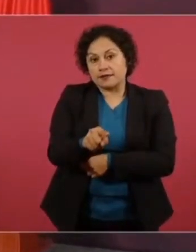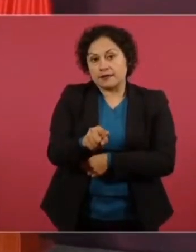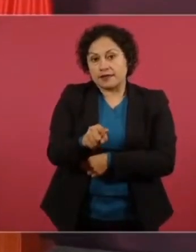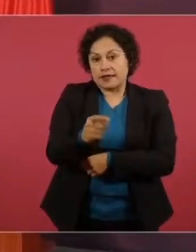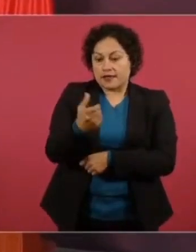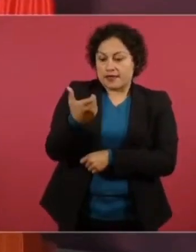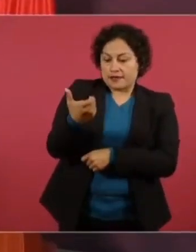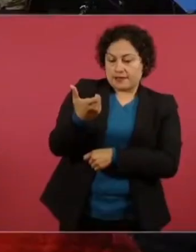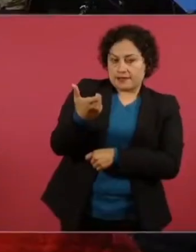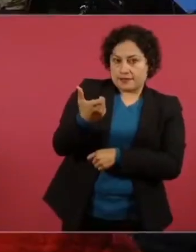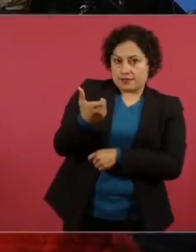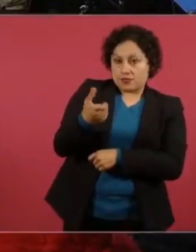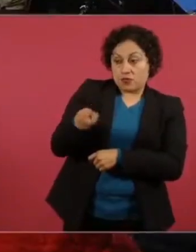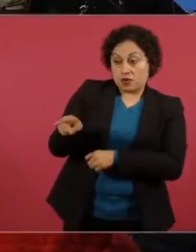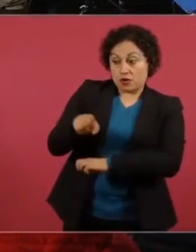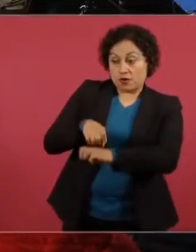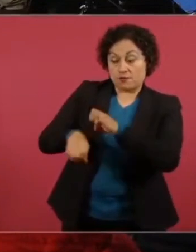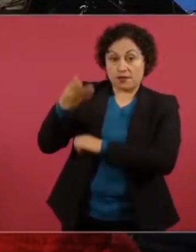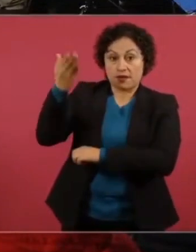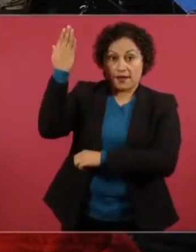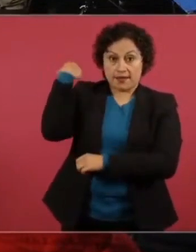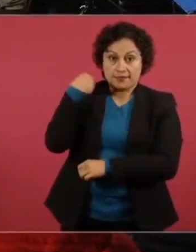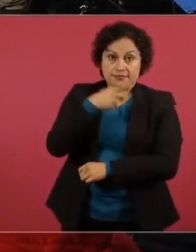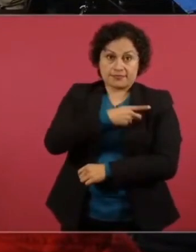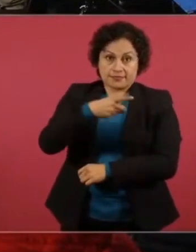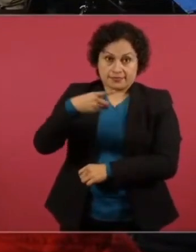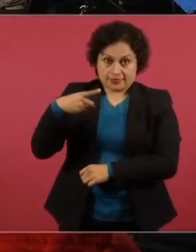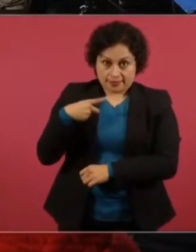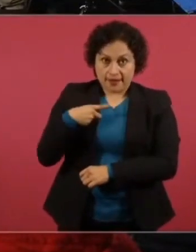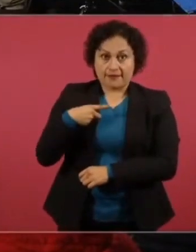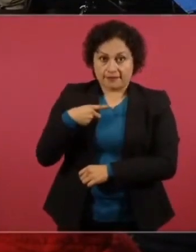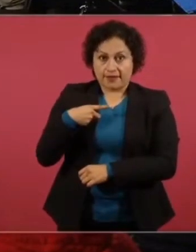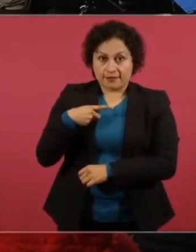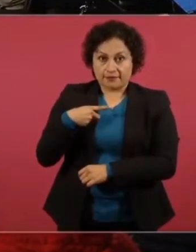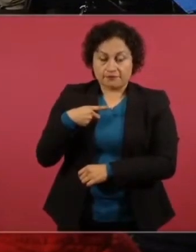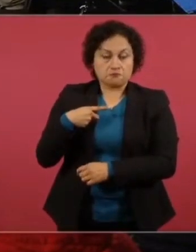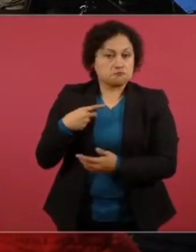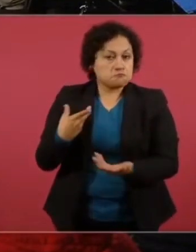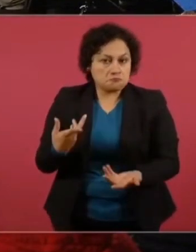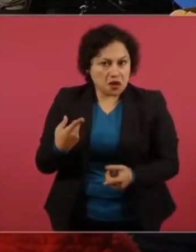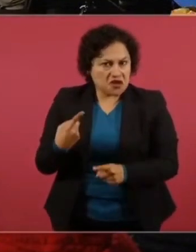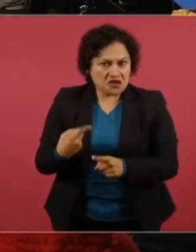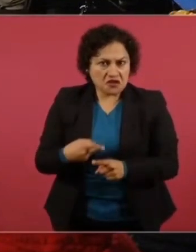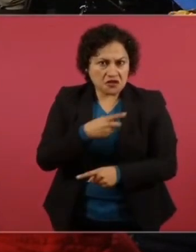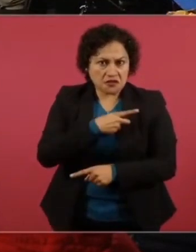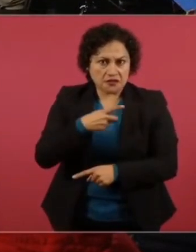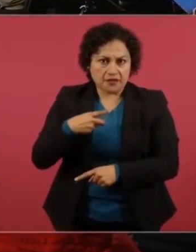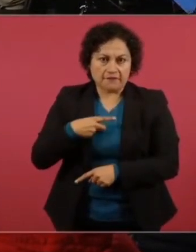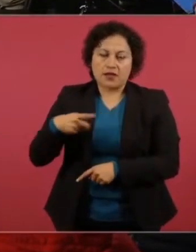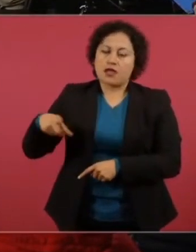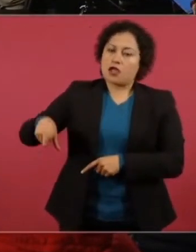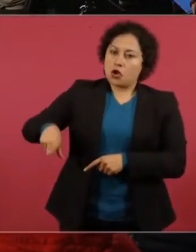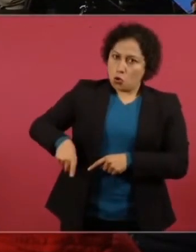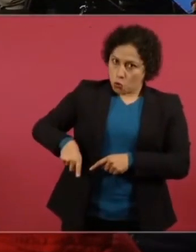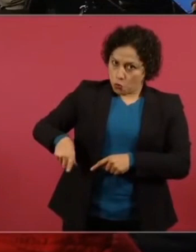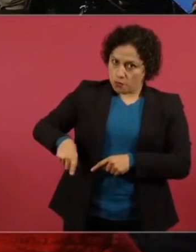con el gobierno en su conjunto, porque